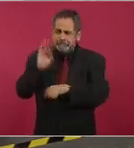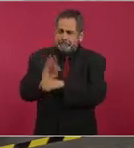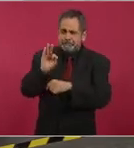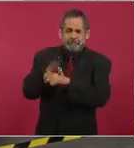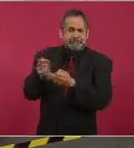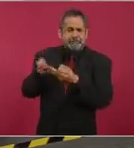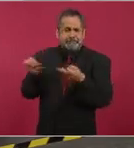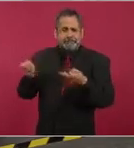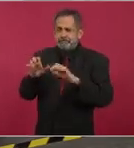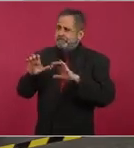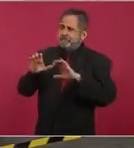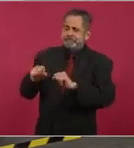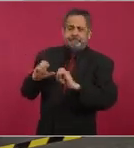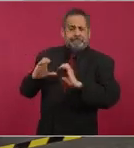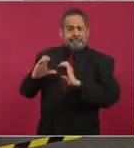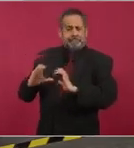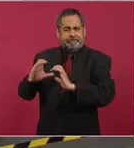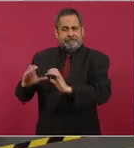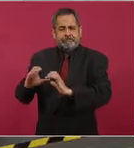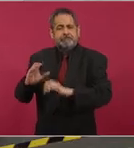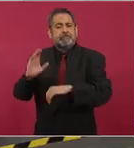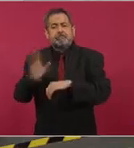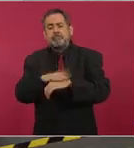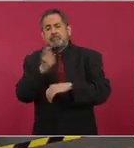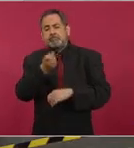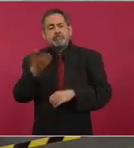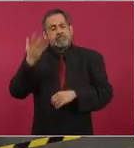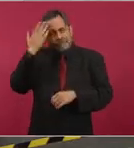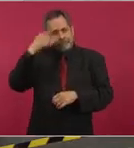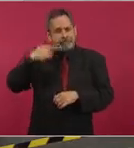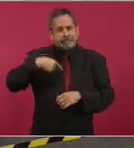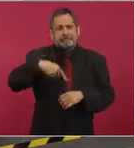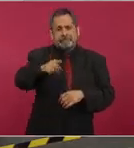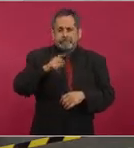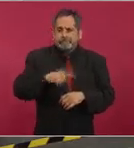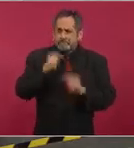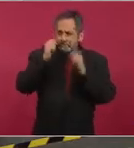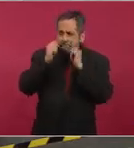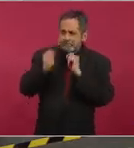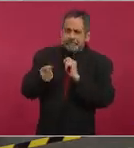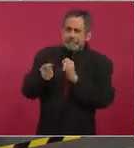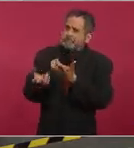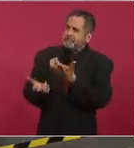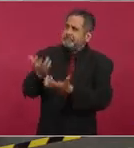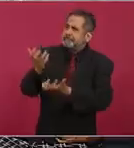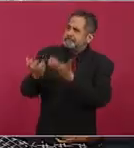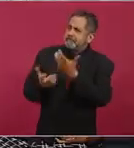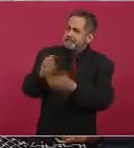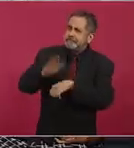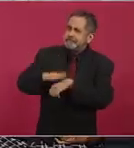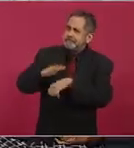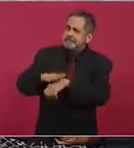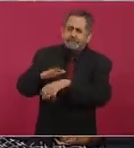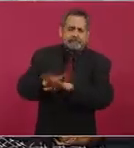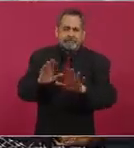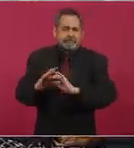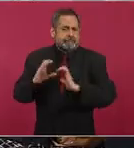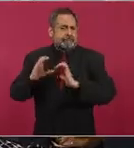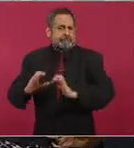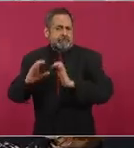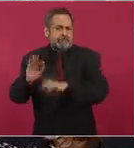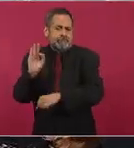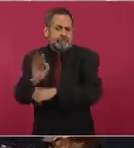que también en esta temporada se sigan propagando incendios? Estamos